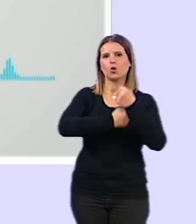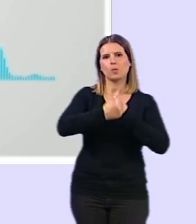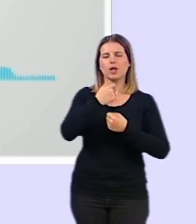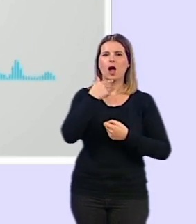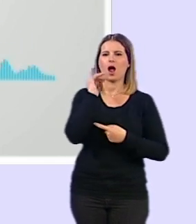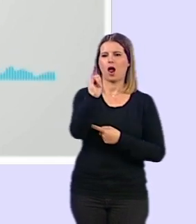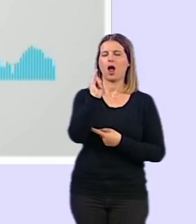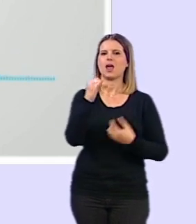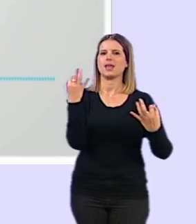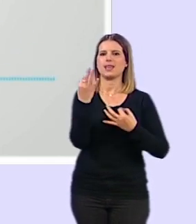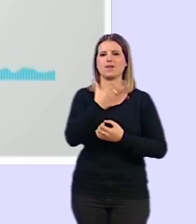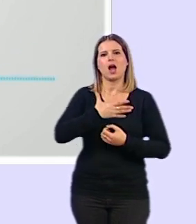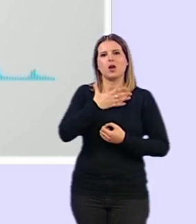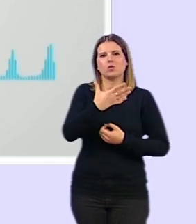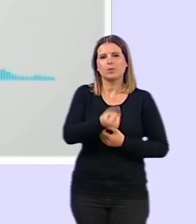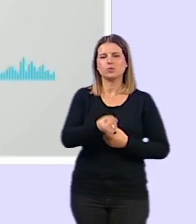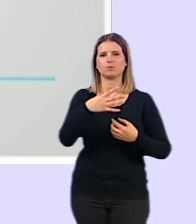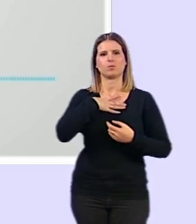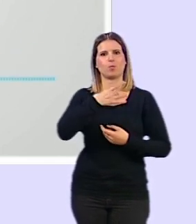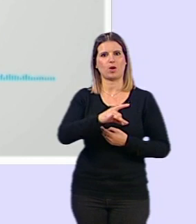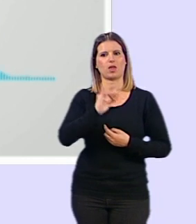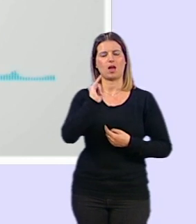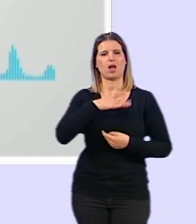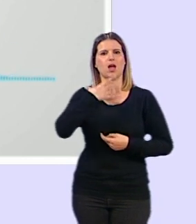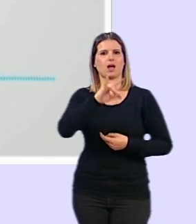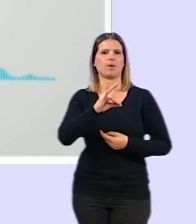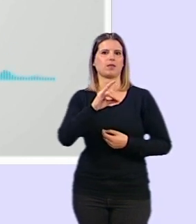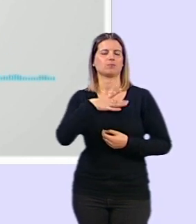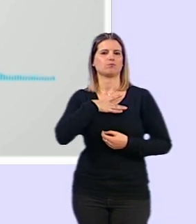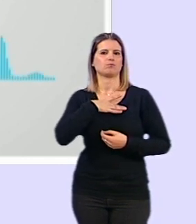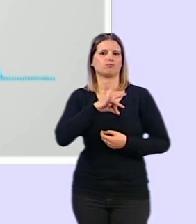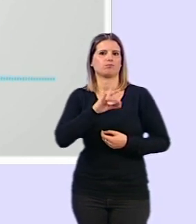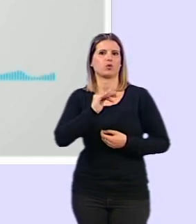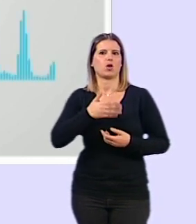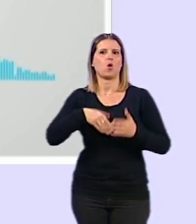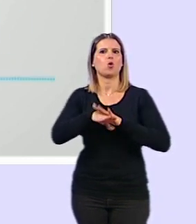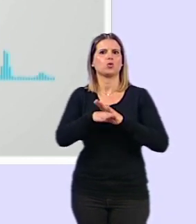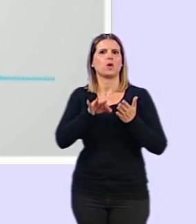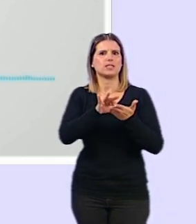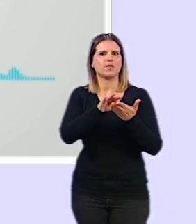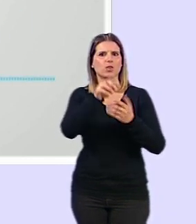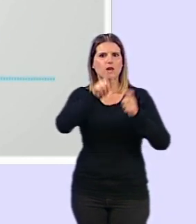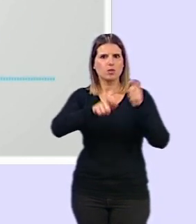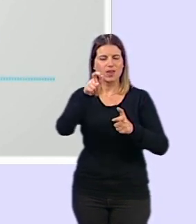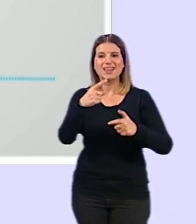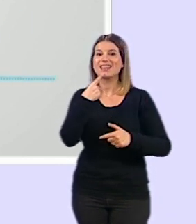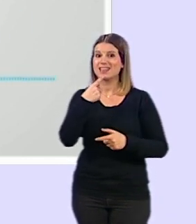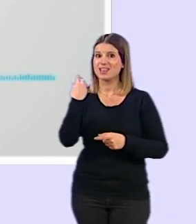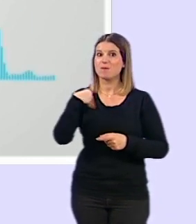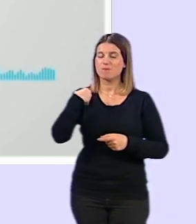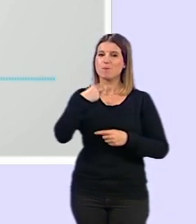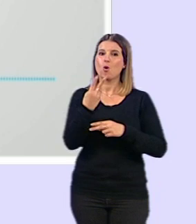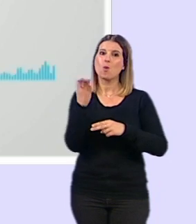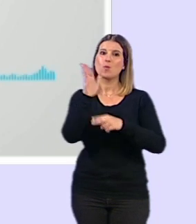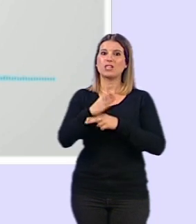digamos, que ser los ayuntamientos que pudieran tener la capacidad económica para prestar los servicios a sus ciudadanos. Y eso lo dijo Oscar Puente,